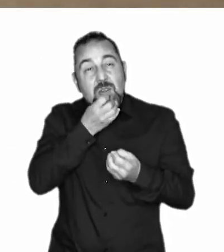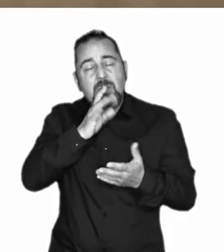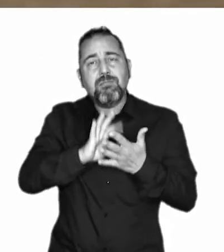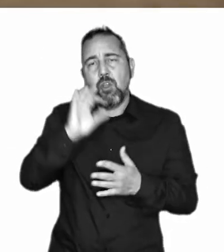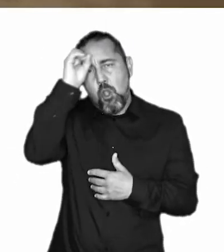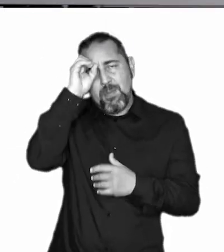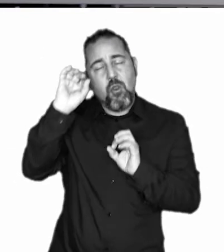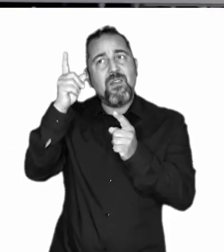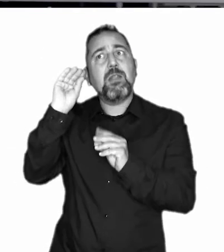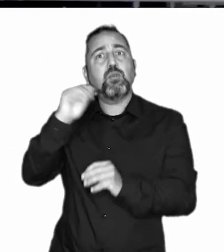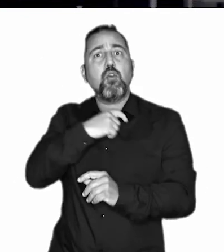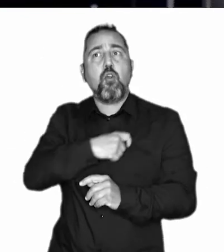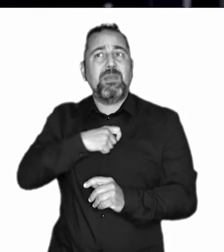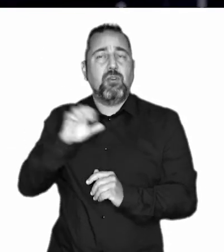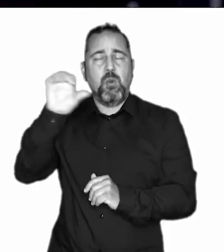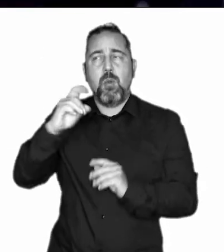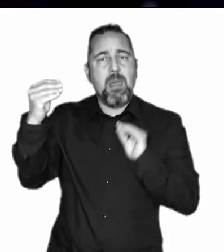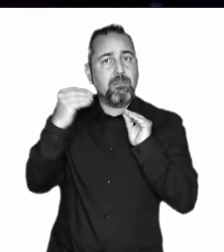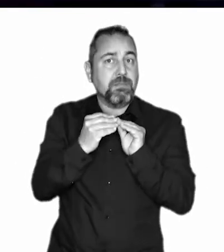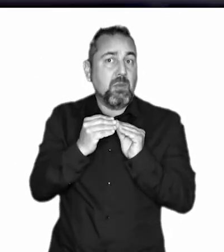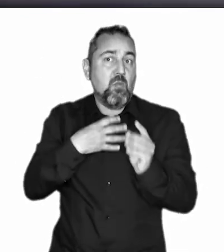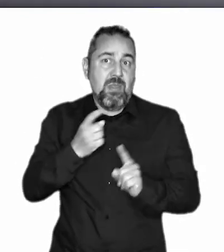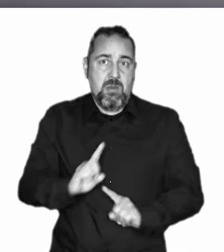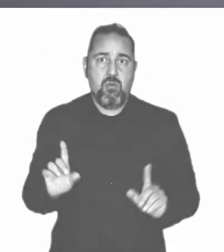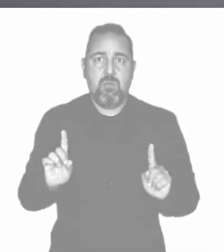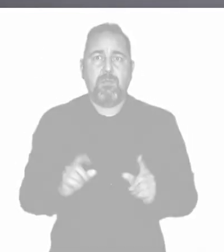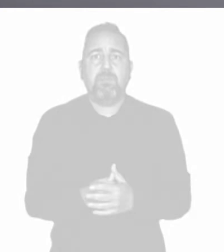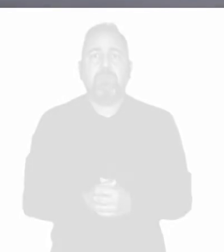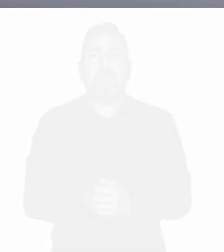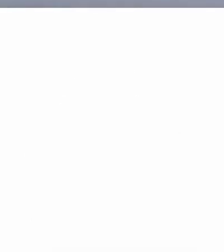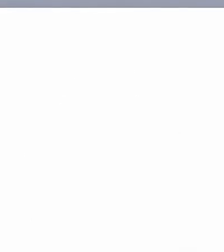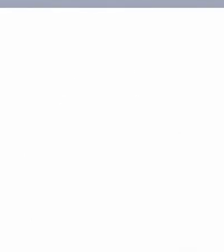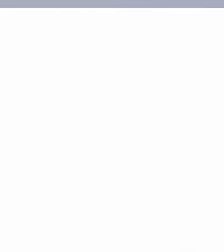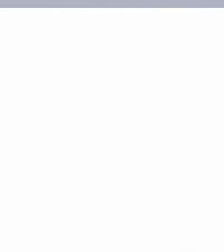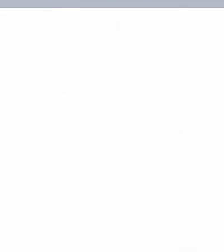contenida en este vídeo no refleja necesariamente la opinión oficial de la Comisión Europea.